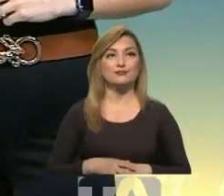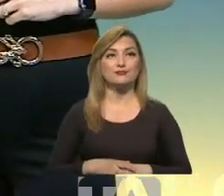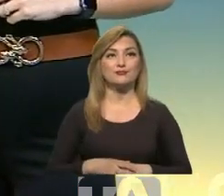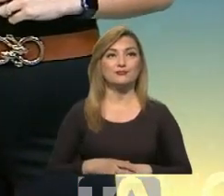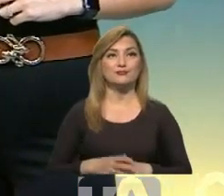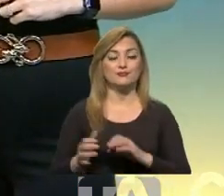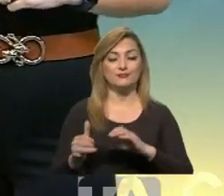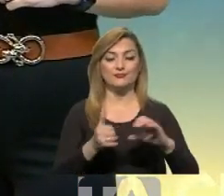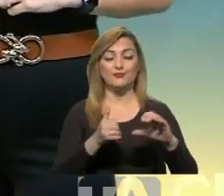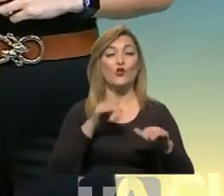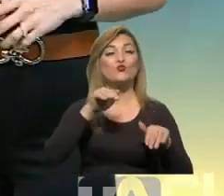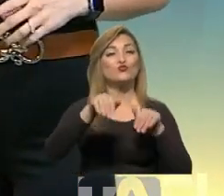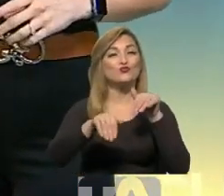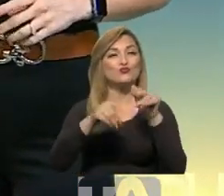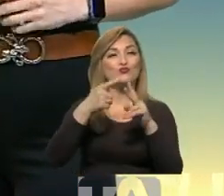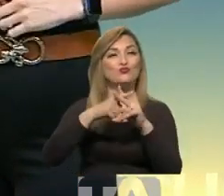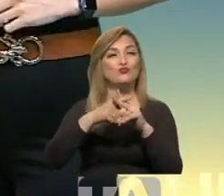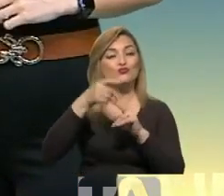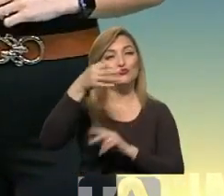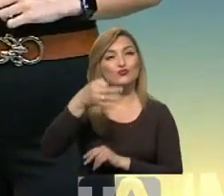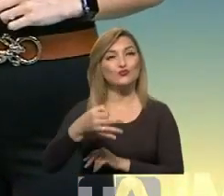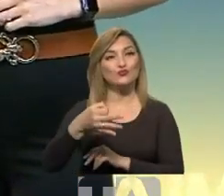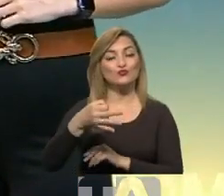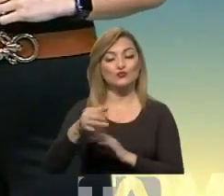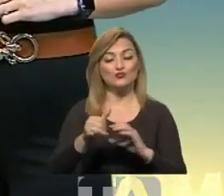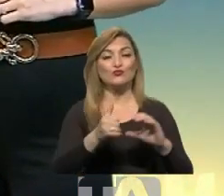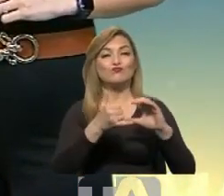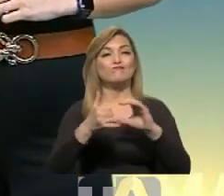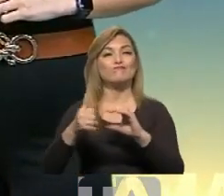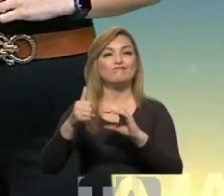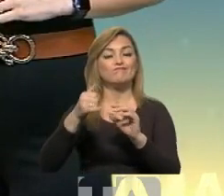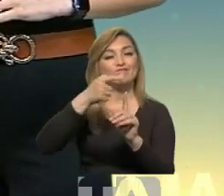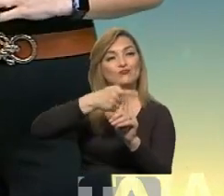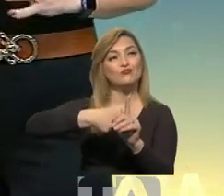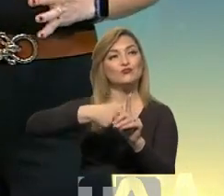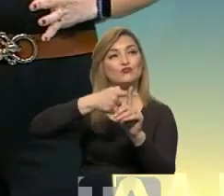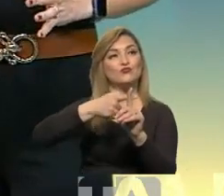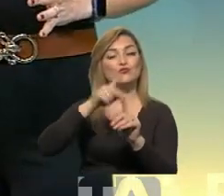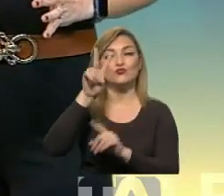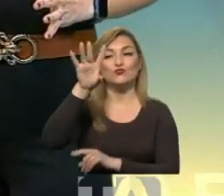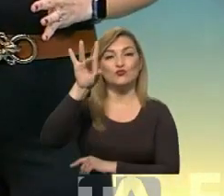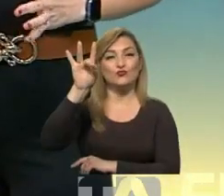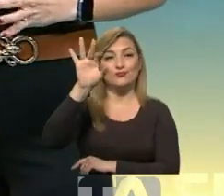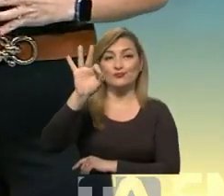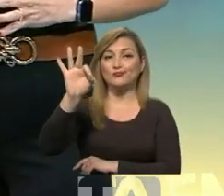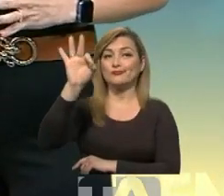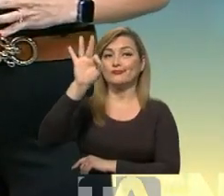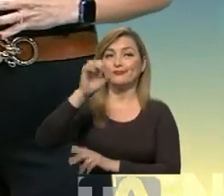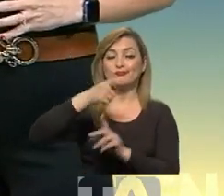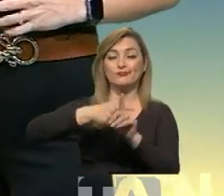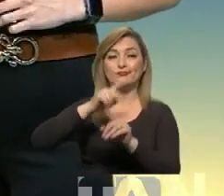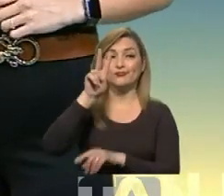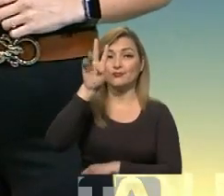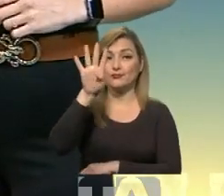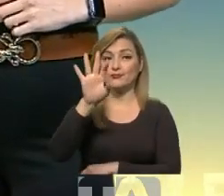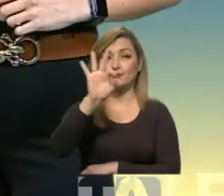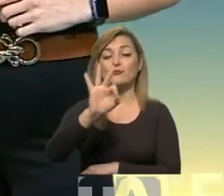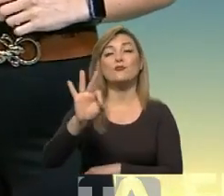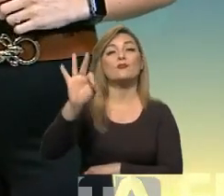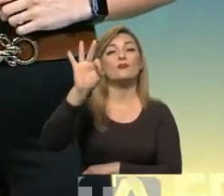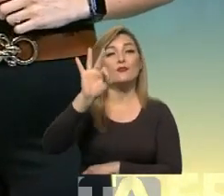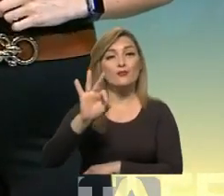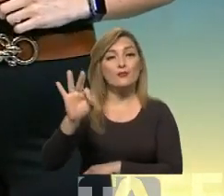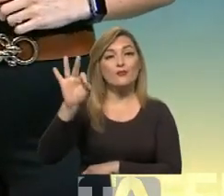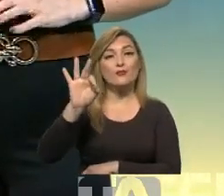provincia de Santa Elena. Empezamos justamente con Santa Elena, que tendrá una temperatura de 28 grados centígrados y una mínima de 24 grados,